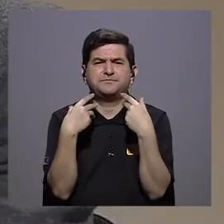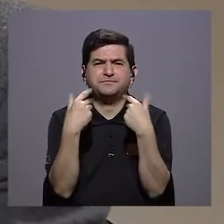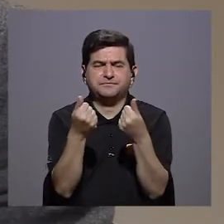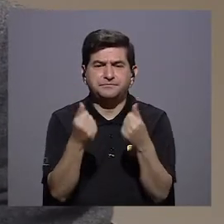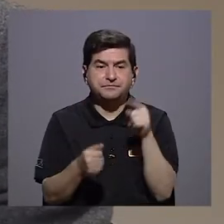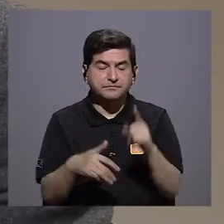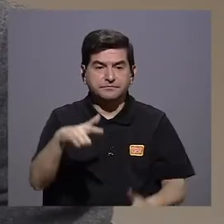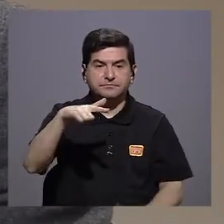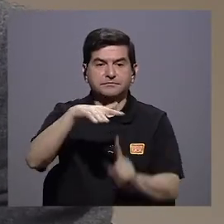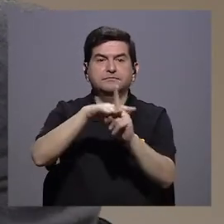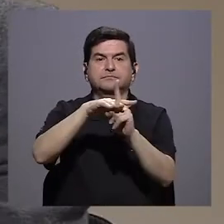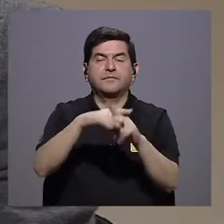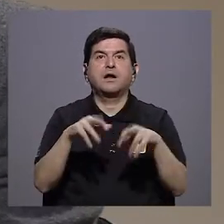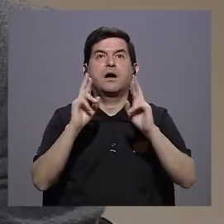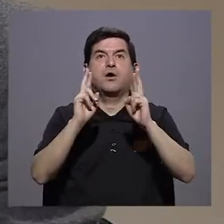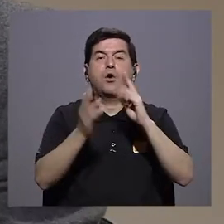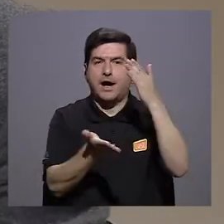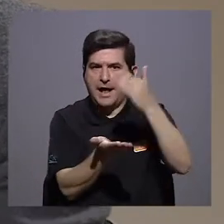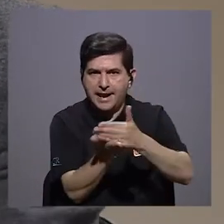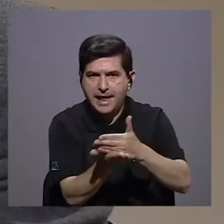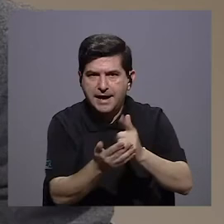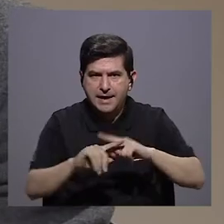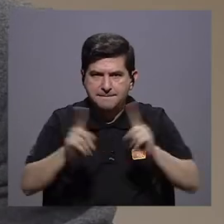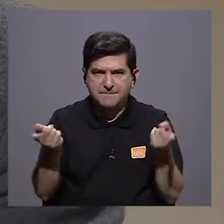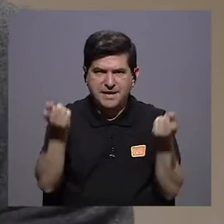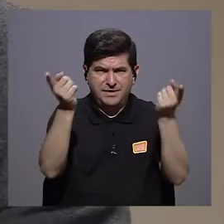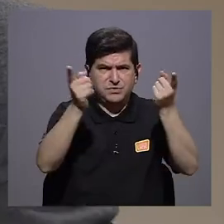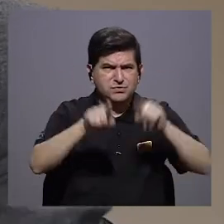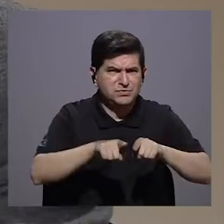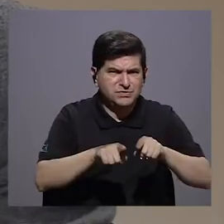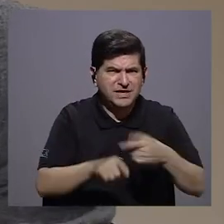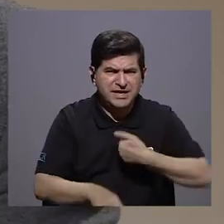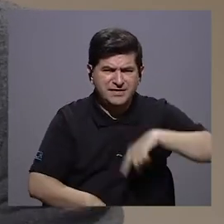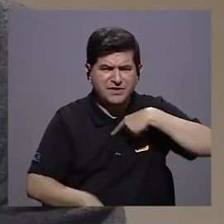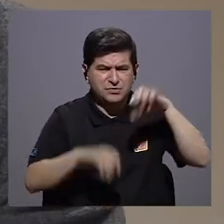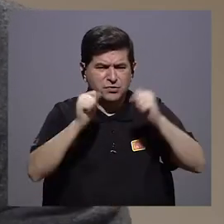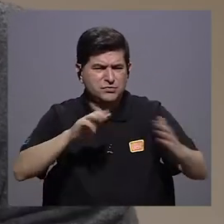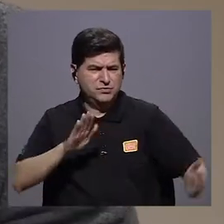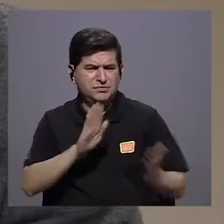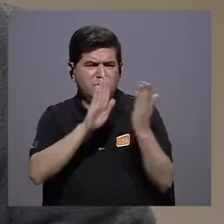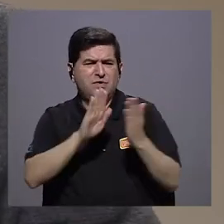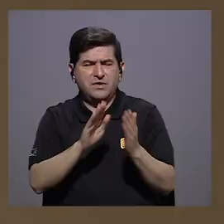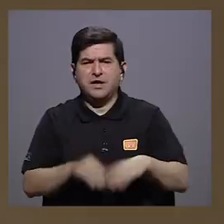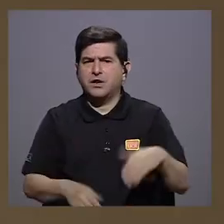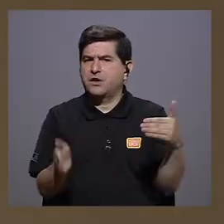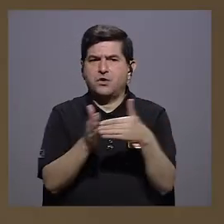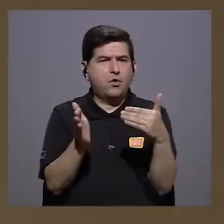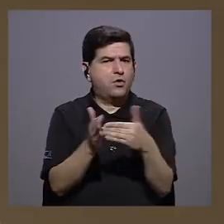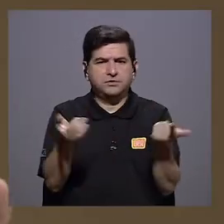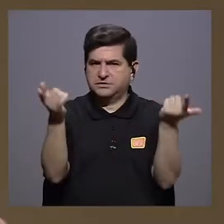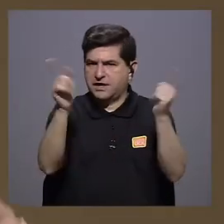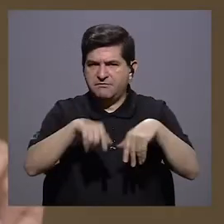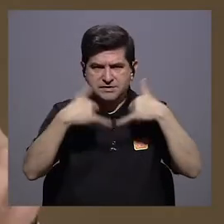cuando eso llegue a suceder? Ojalá podamos detenerlo, pero si llegara a suceder, ¿cómo contenerlo para que no pase esto de nuevo?